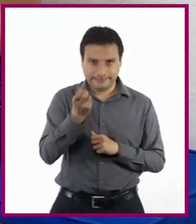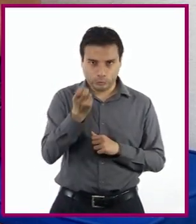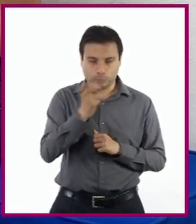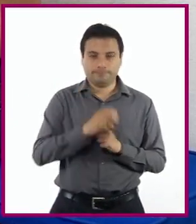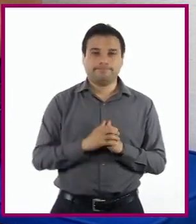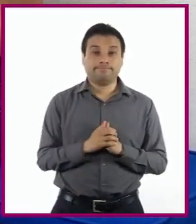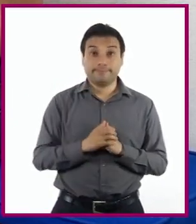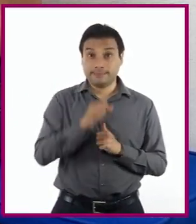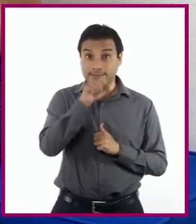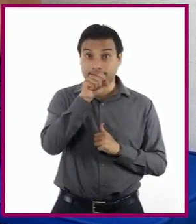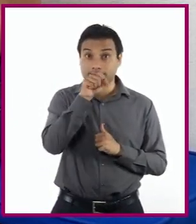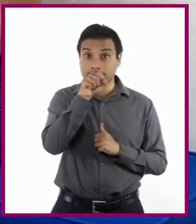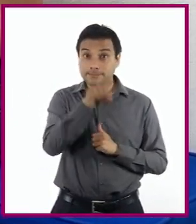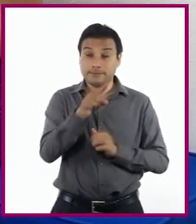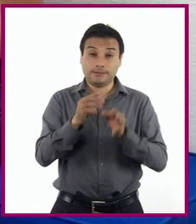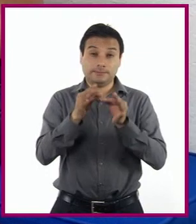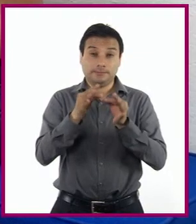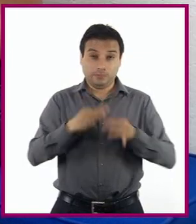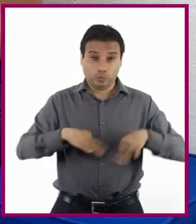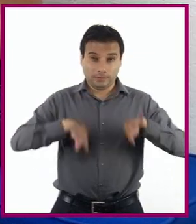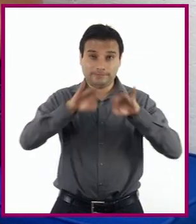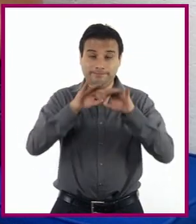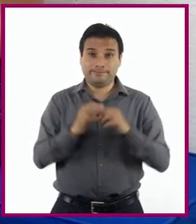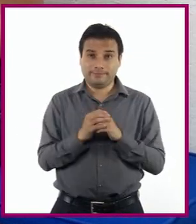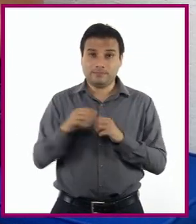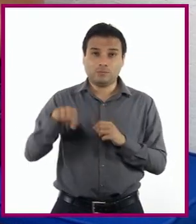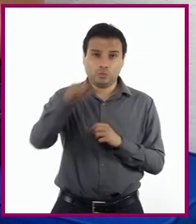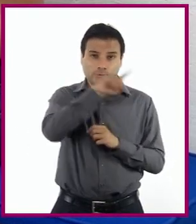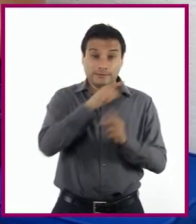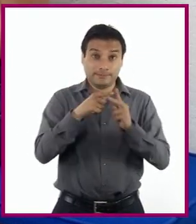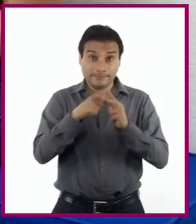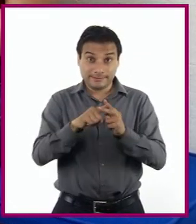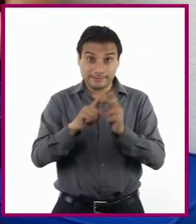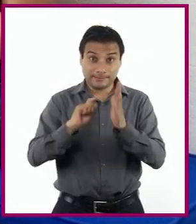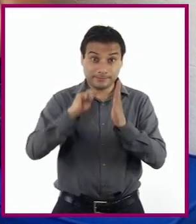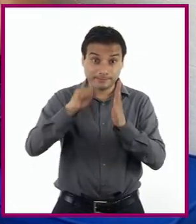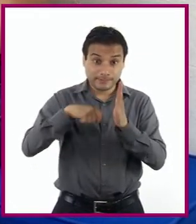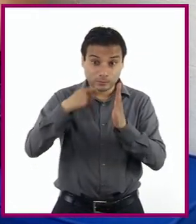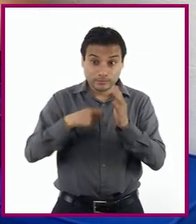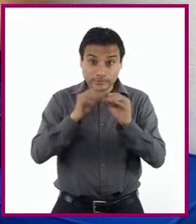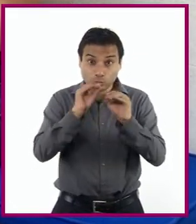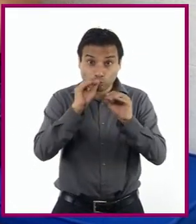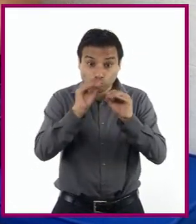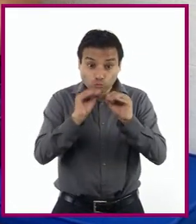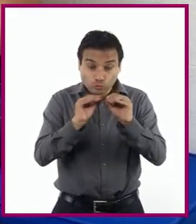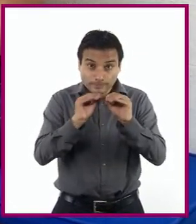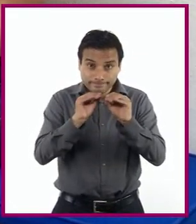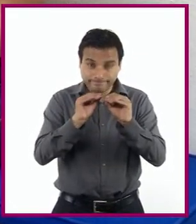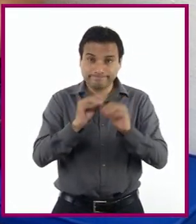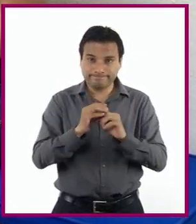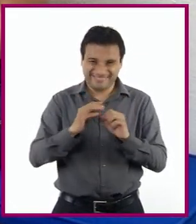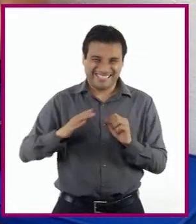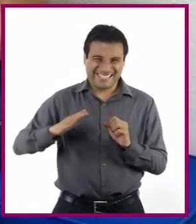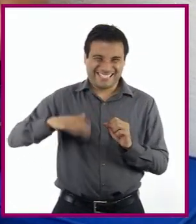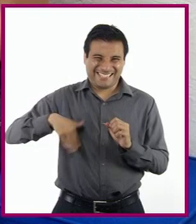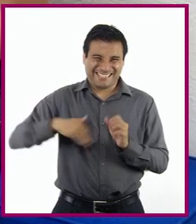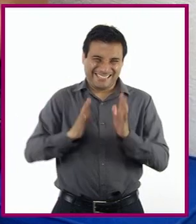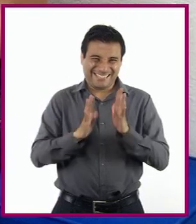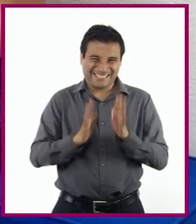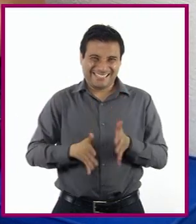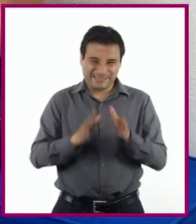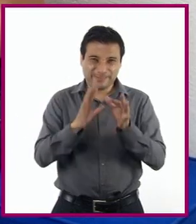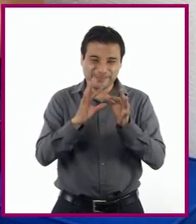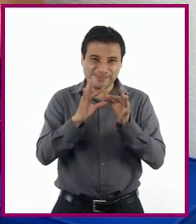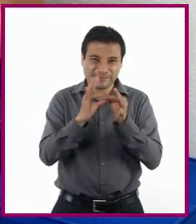Además es muy importante Que cuando empiecen A hacer su cortometraje De eso se los comentábamos Cuando estábamos en el set